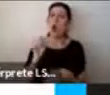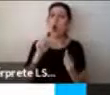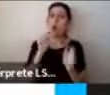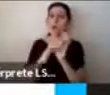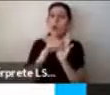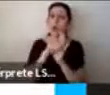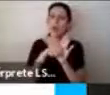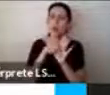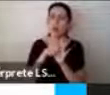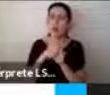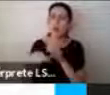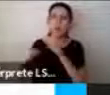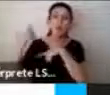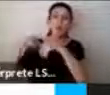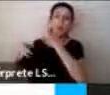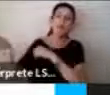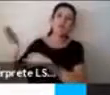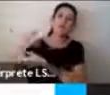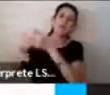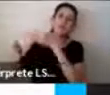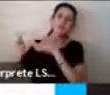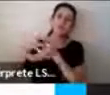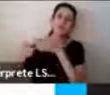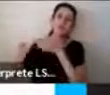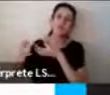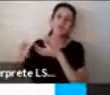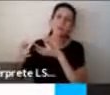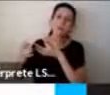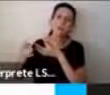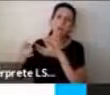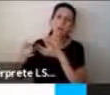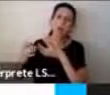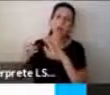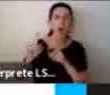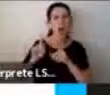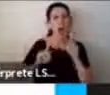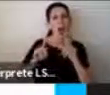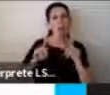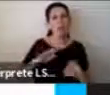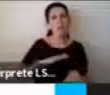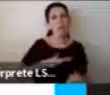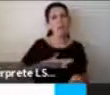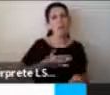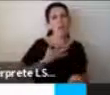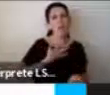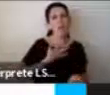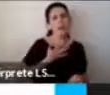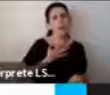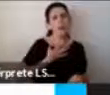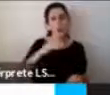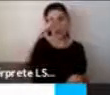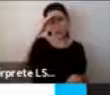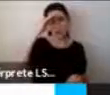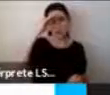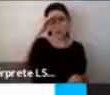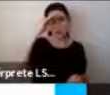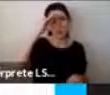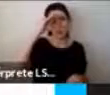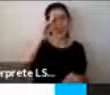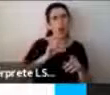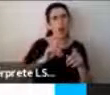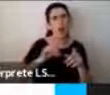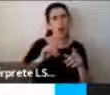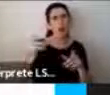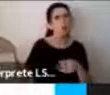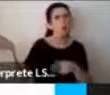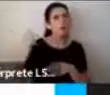alguna historia, le han podido encontrar el sentido a algo que les pasaba o que les pasó. Y eso tiene que ver